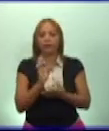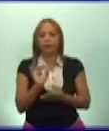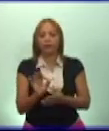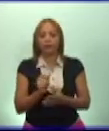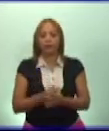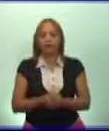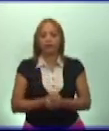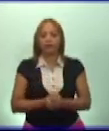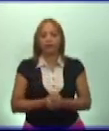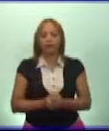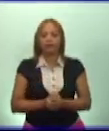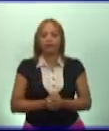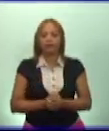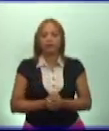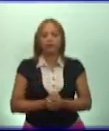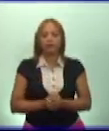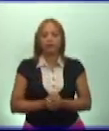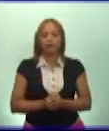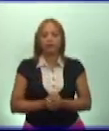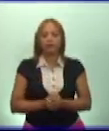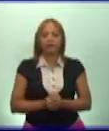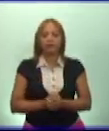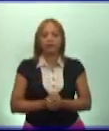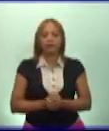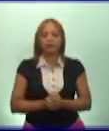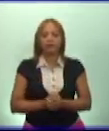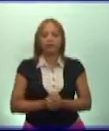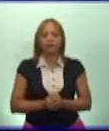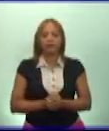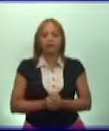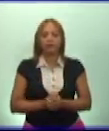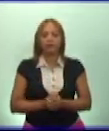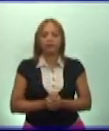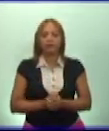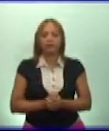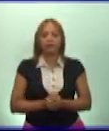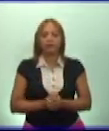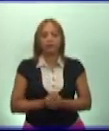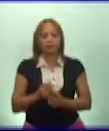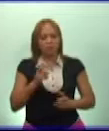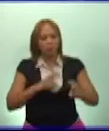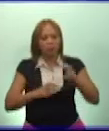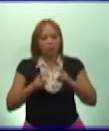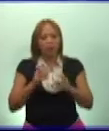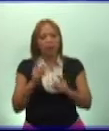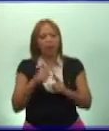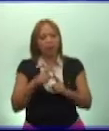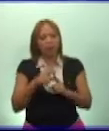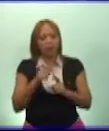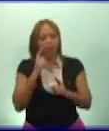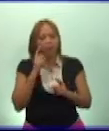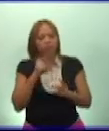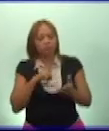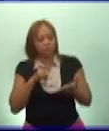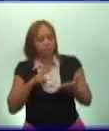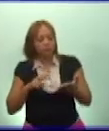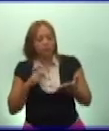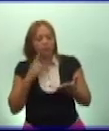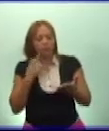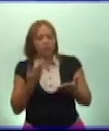207 a la 215. Vamos a ir buscando su libro de texto y a